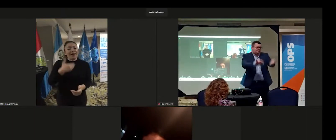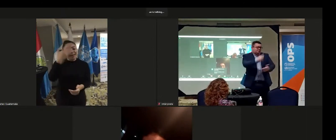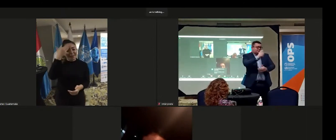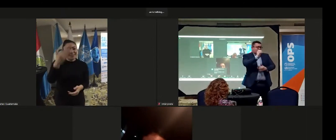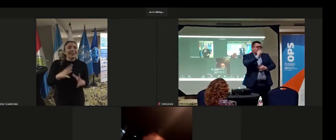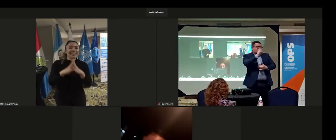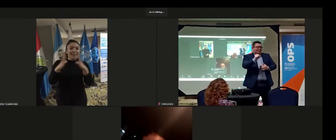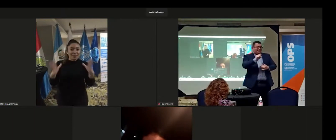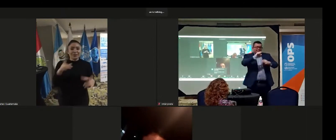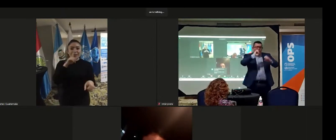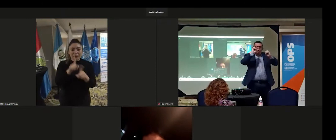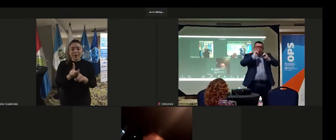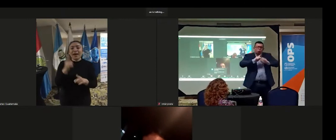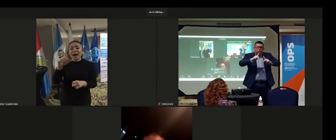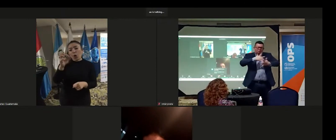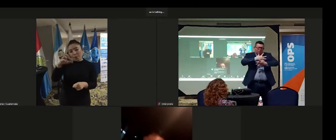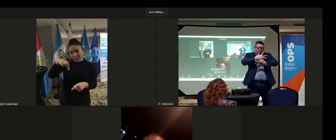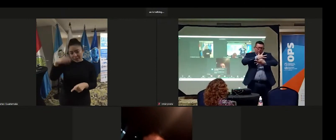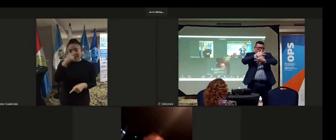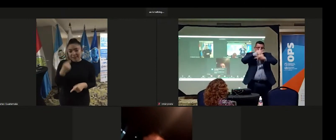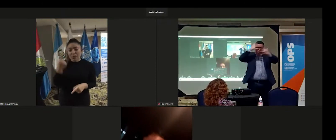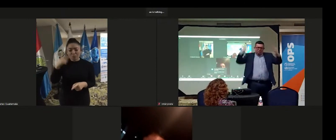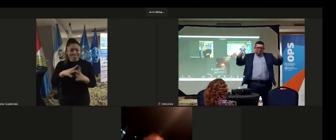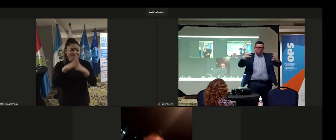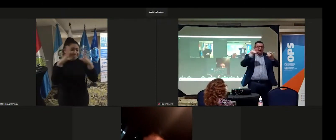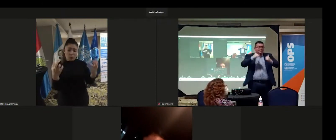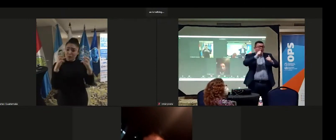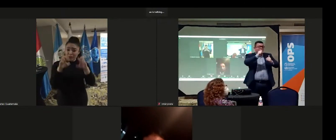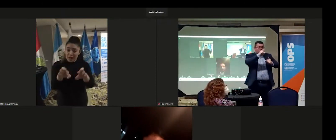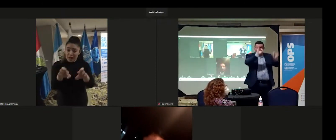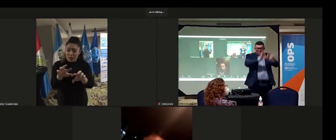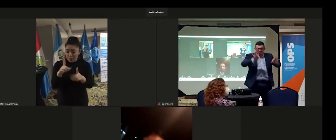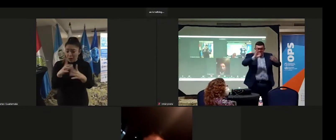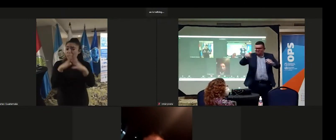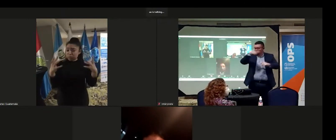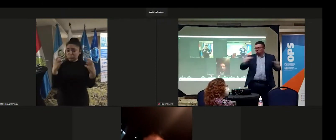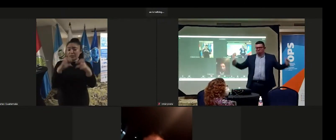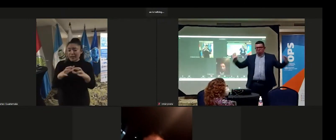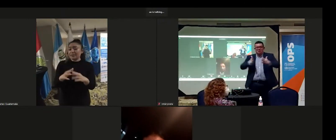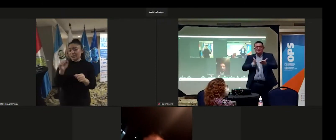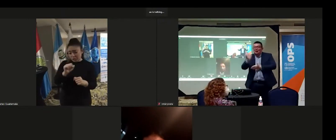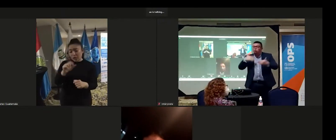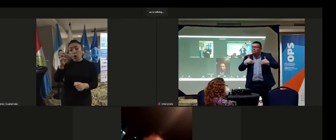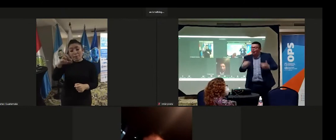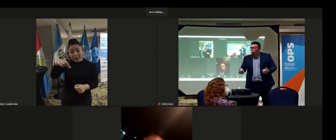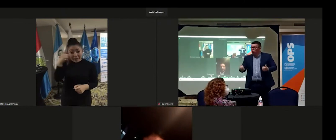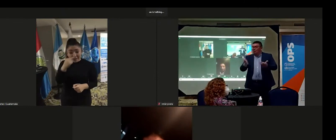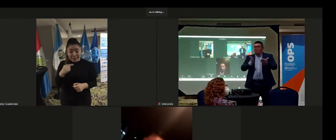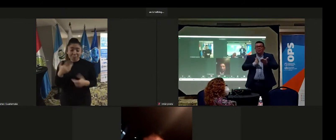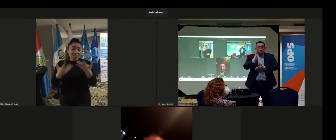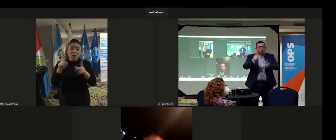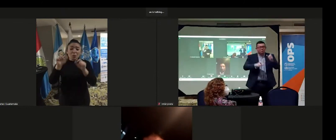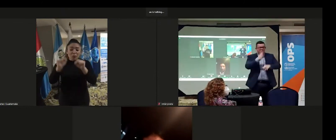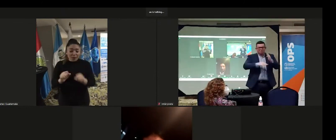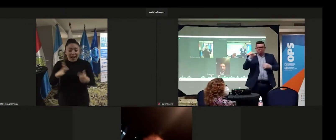enormemente a la OPS por esta gran oportunidad, una oportunidad muy grande, sin OPS, quizás ninguno hubiese